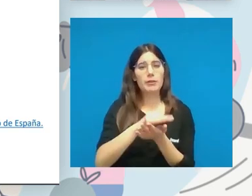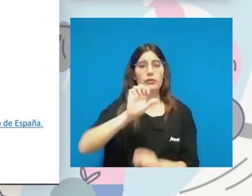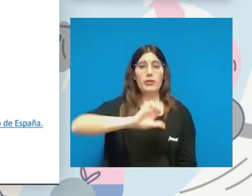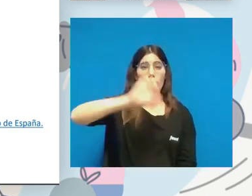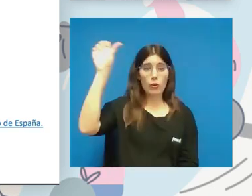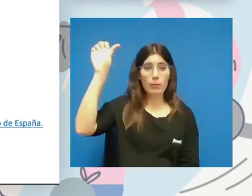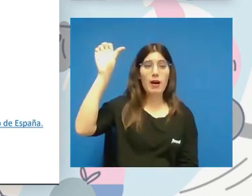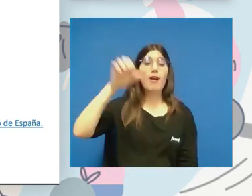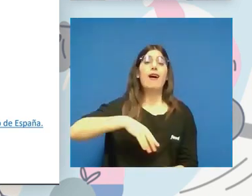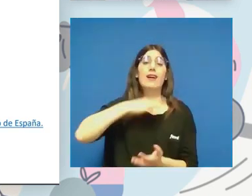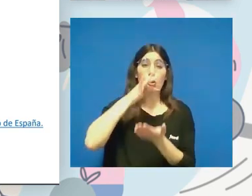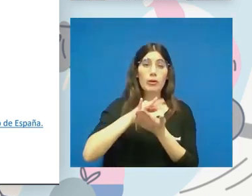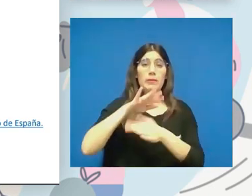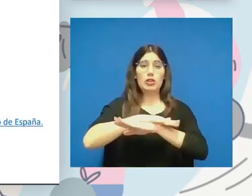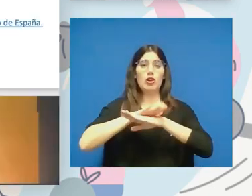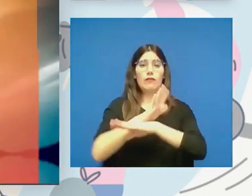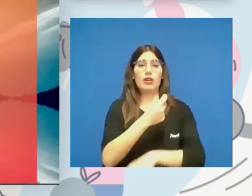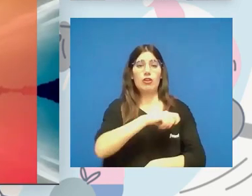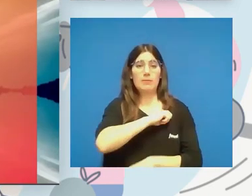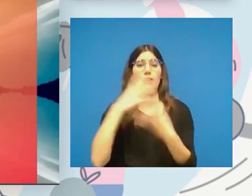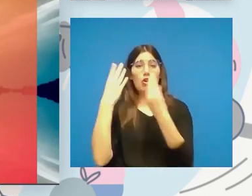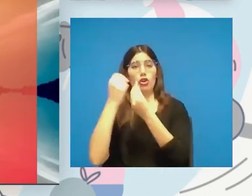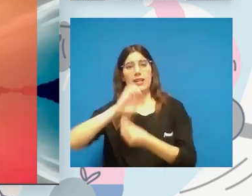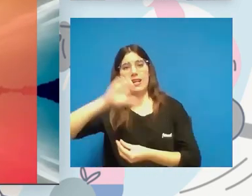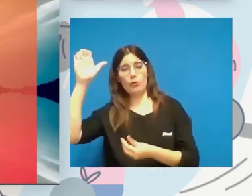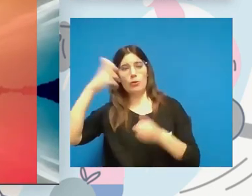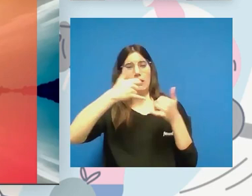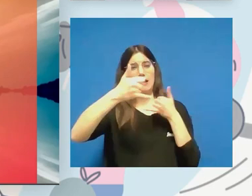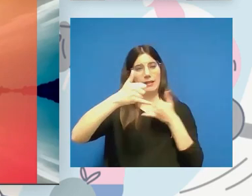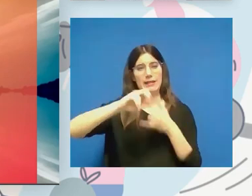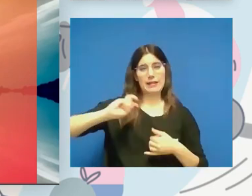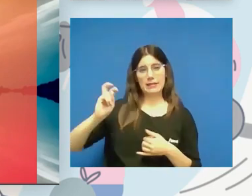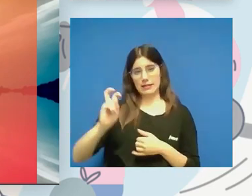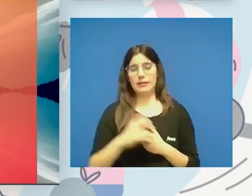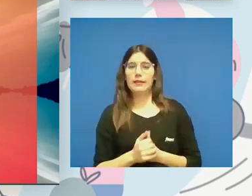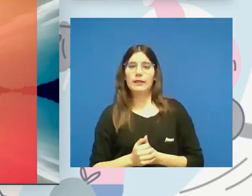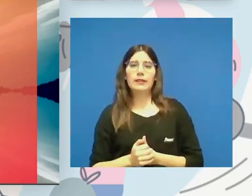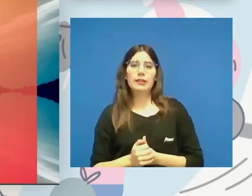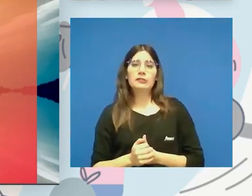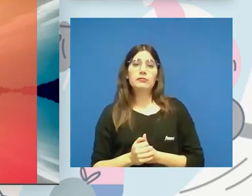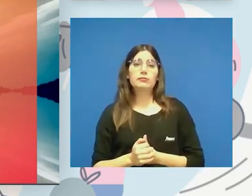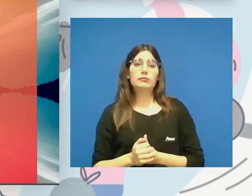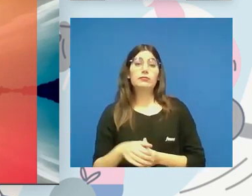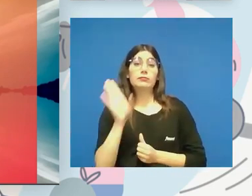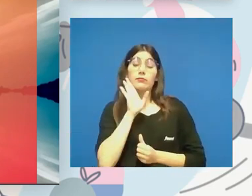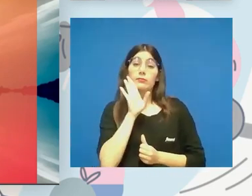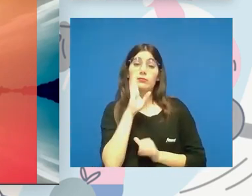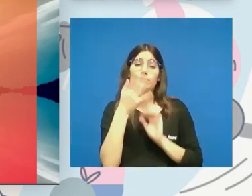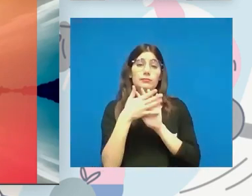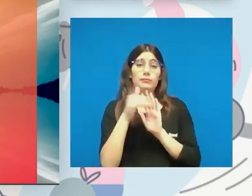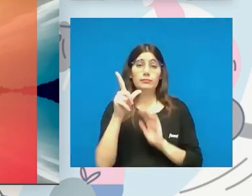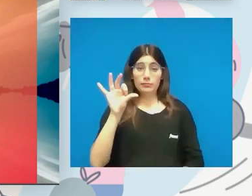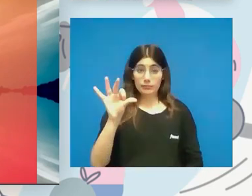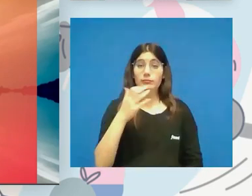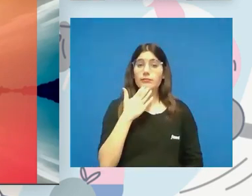compromiso del gobierno español con Europa de las diferentes líneas en las que vamos a desarrollar. Y como hablaba antes Luis, también los que